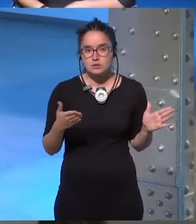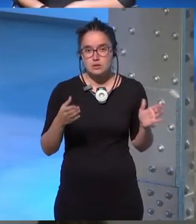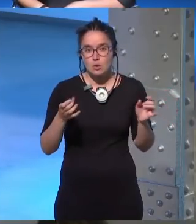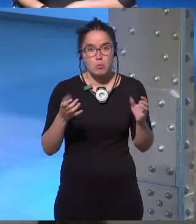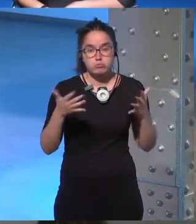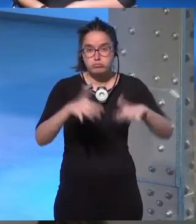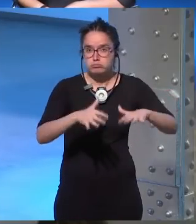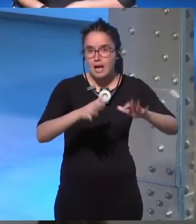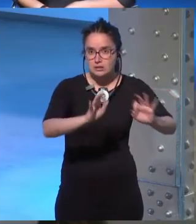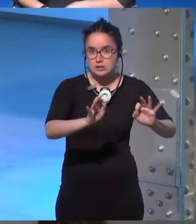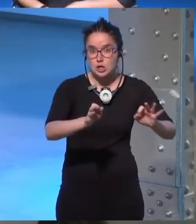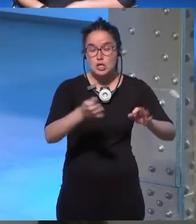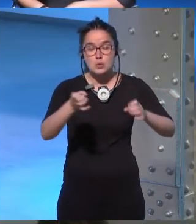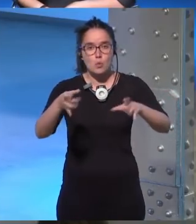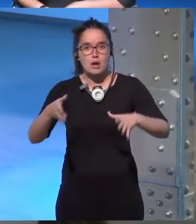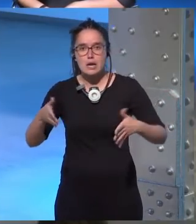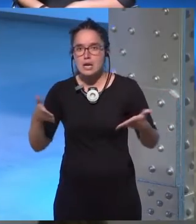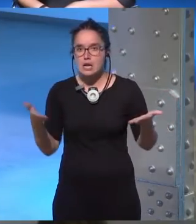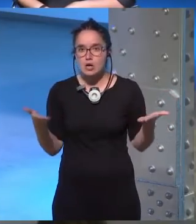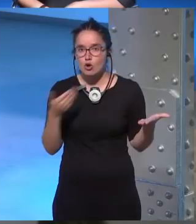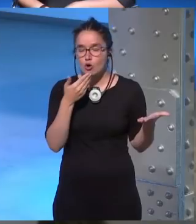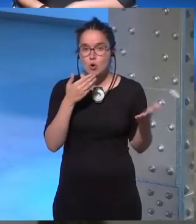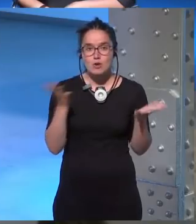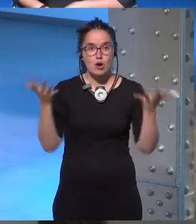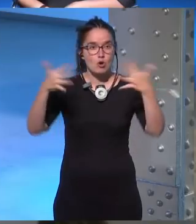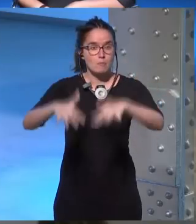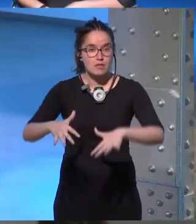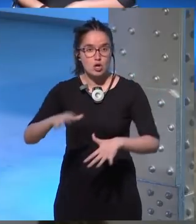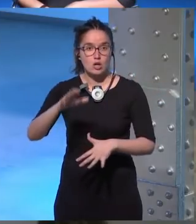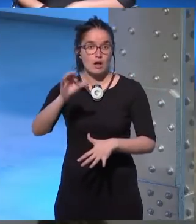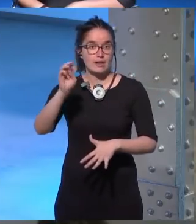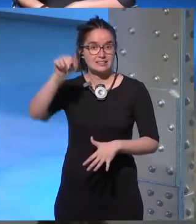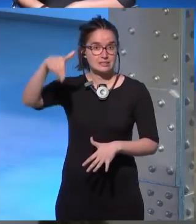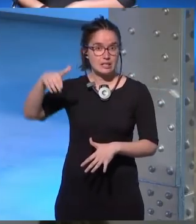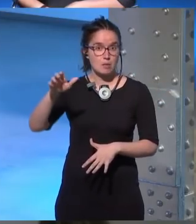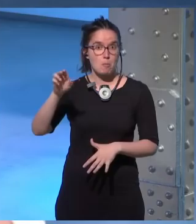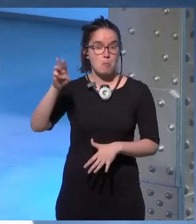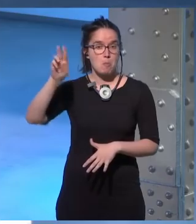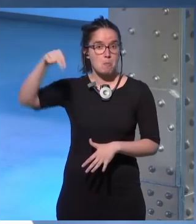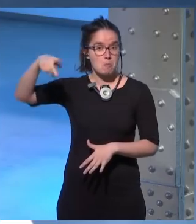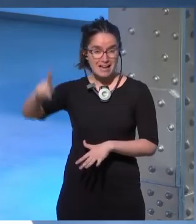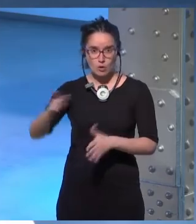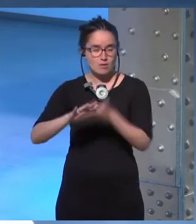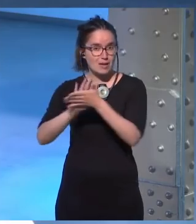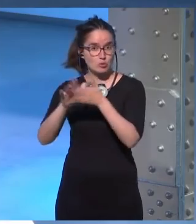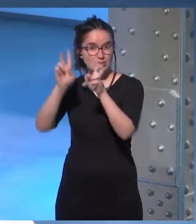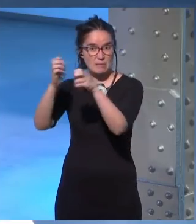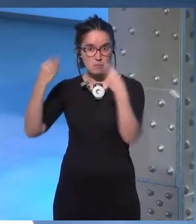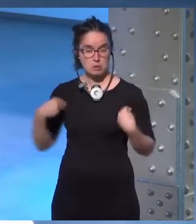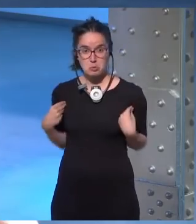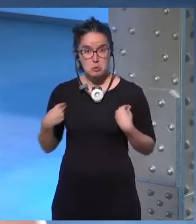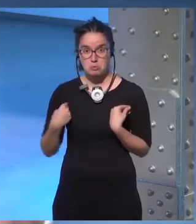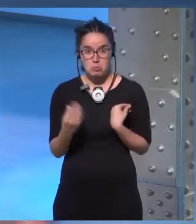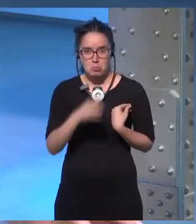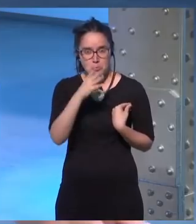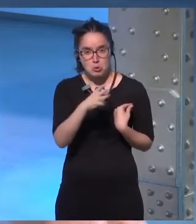nicho de mercado si quieres igual que una convención sobre steampunk donde hablemos únicamente de steampunk todo el rato yo no veo ningún